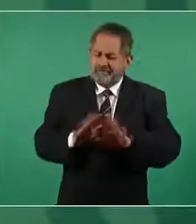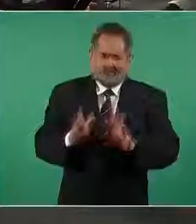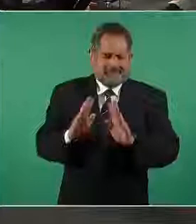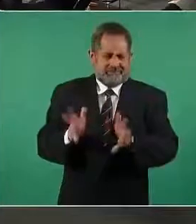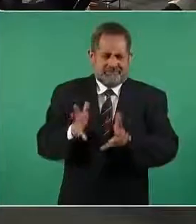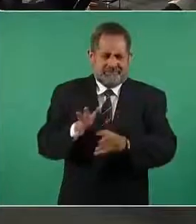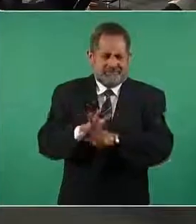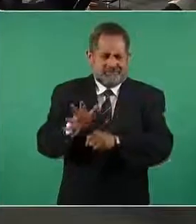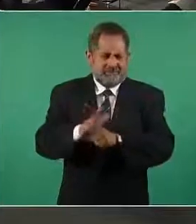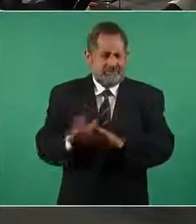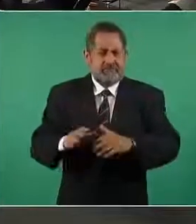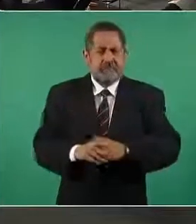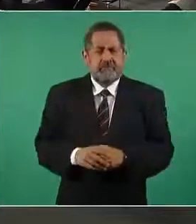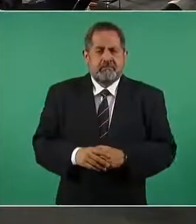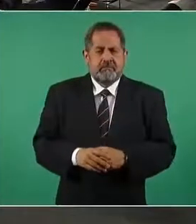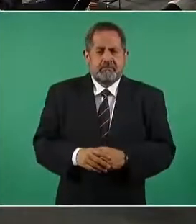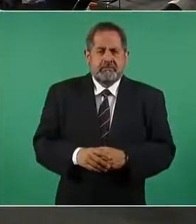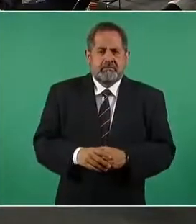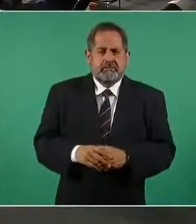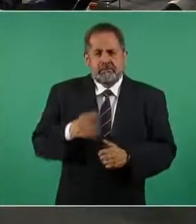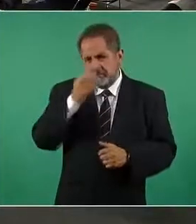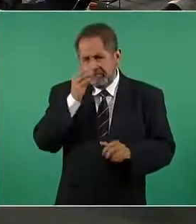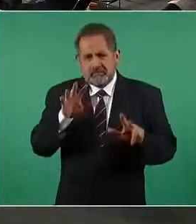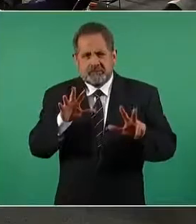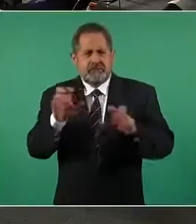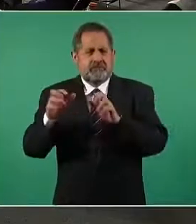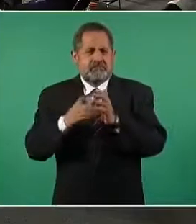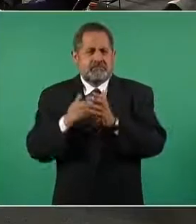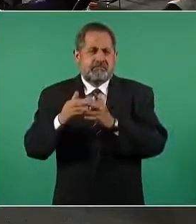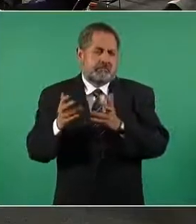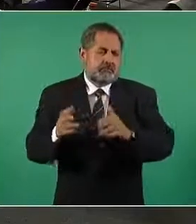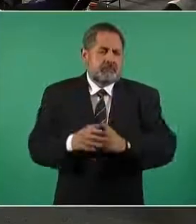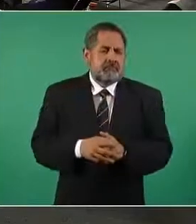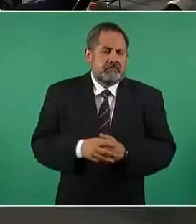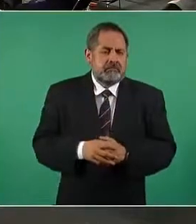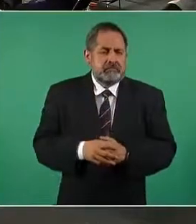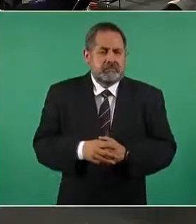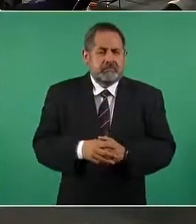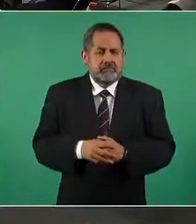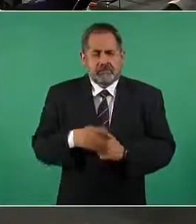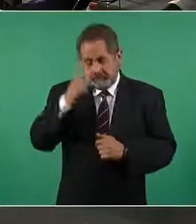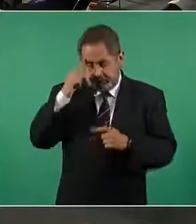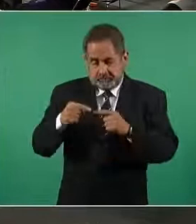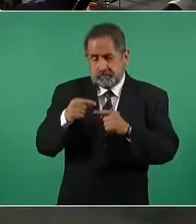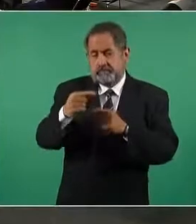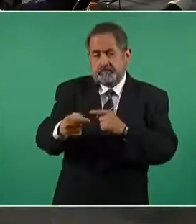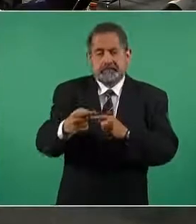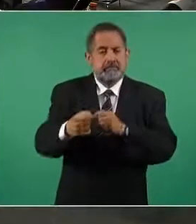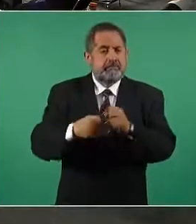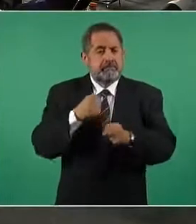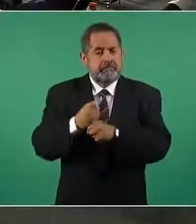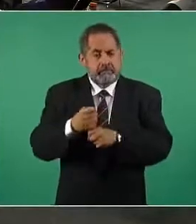los ochocientos millones nada más sí para finales de año